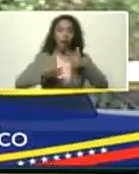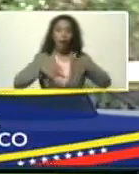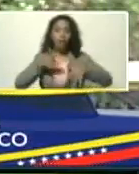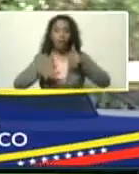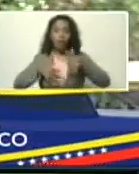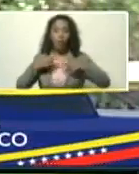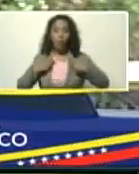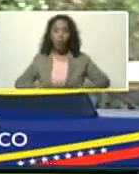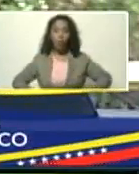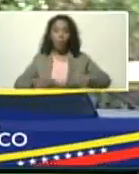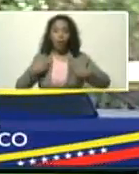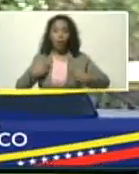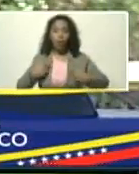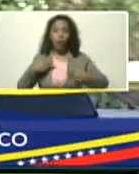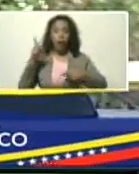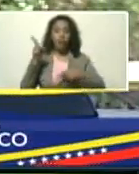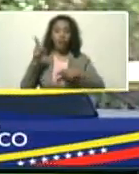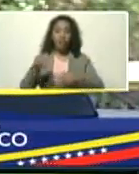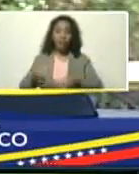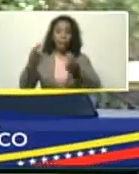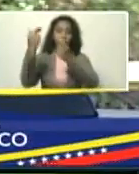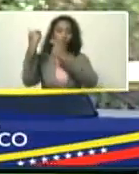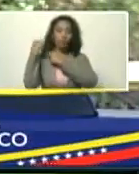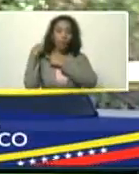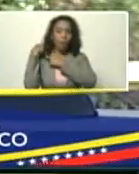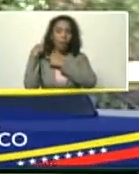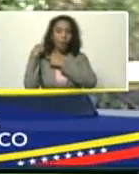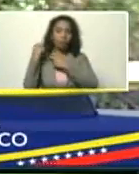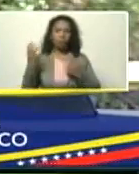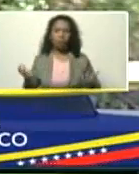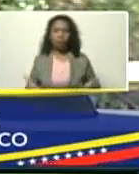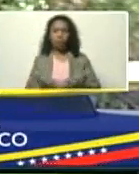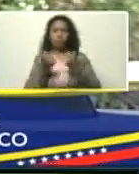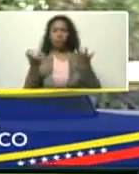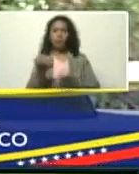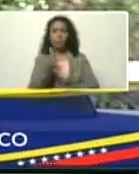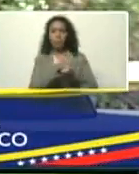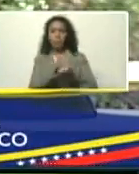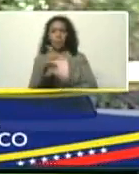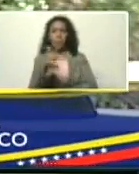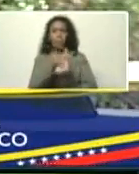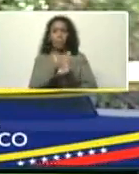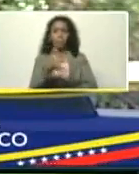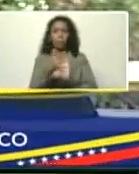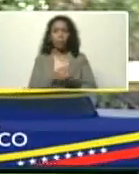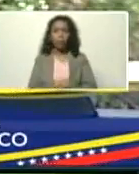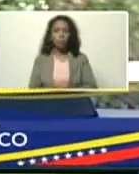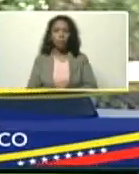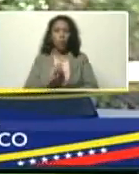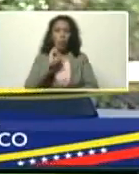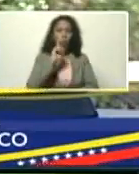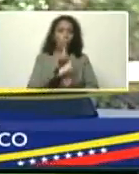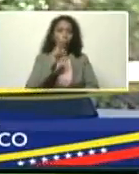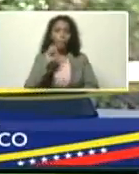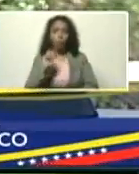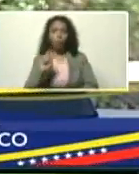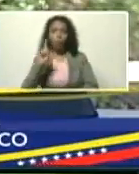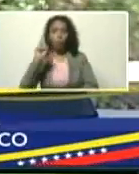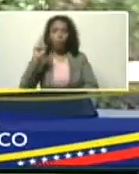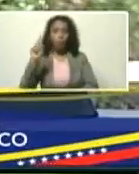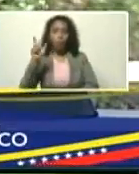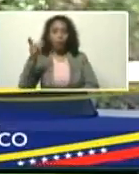humanas, son responsables, de un calentamiento, de aproximadamente, 1.1